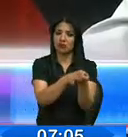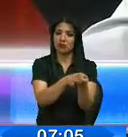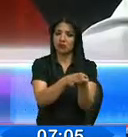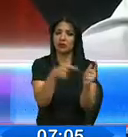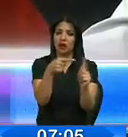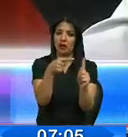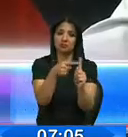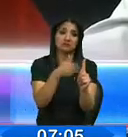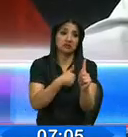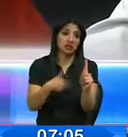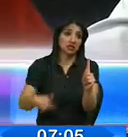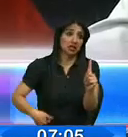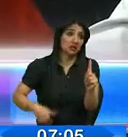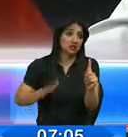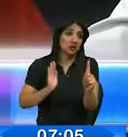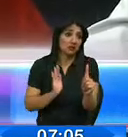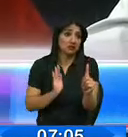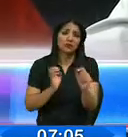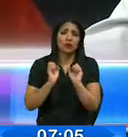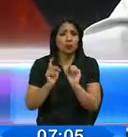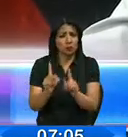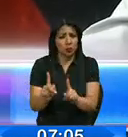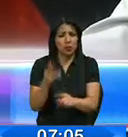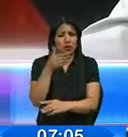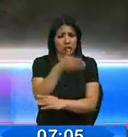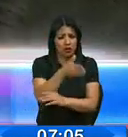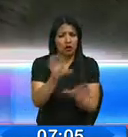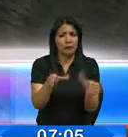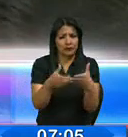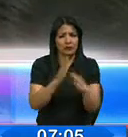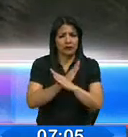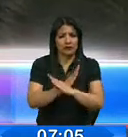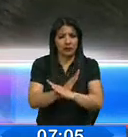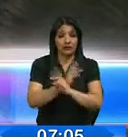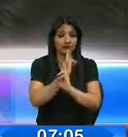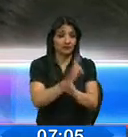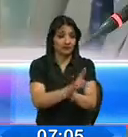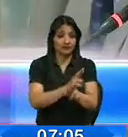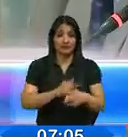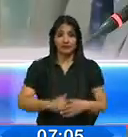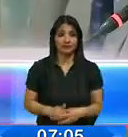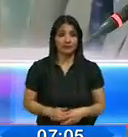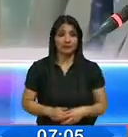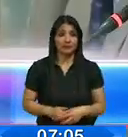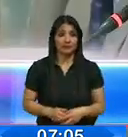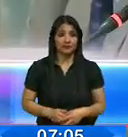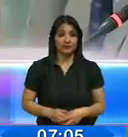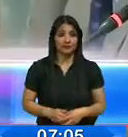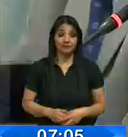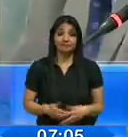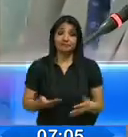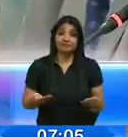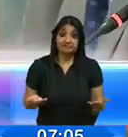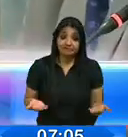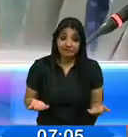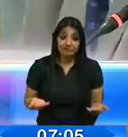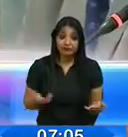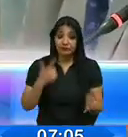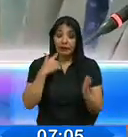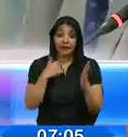otra oportunidad para acudir a la comisión a defenderse. Acá le respondieron. Así que mal haríamos nosotros